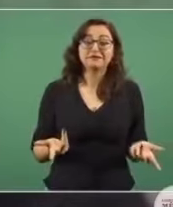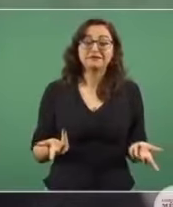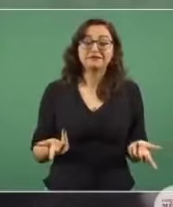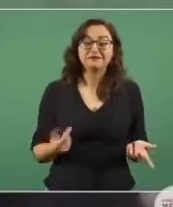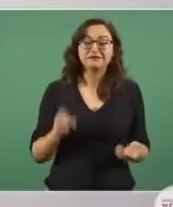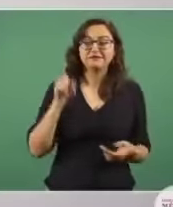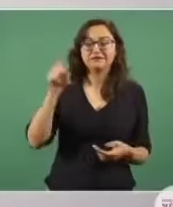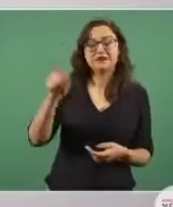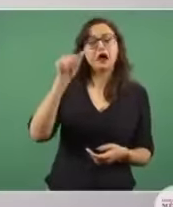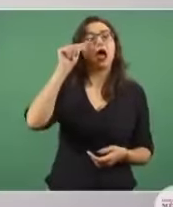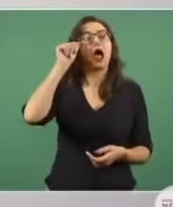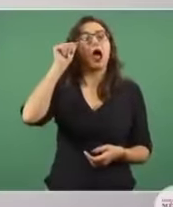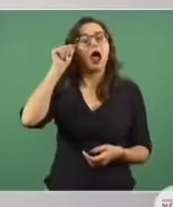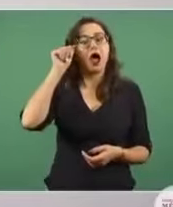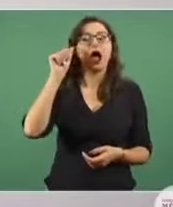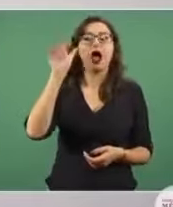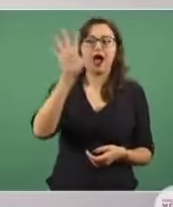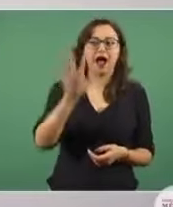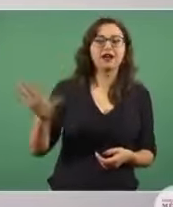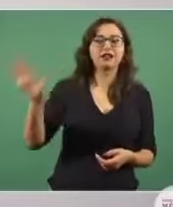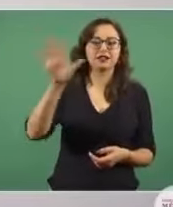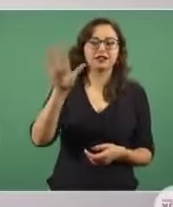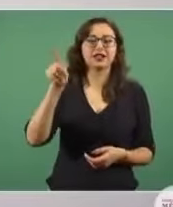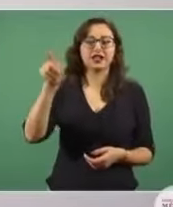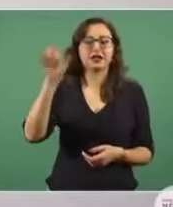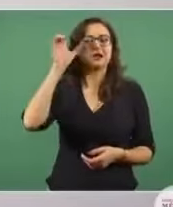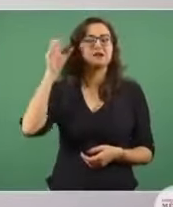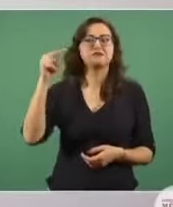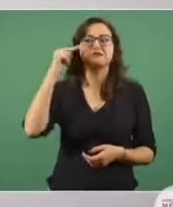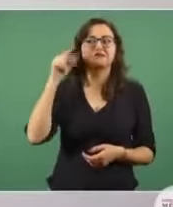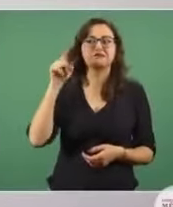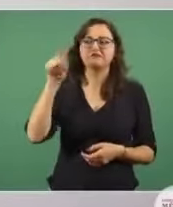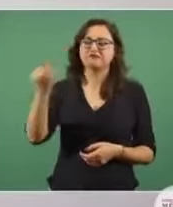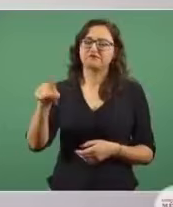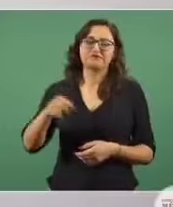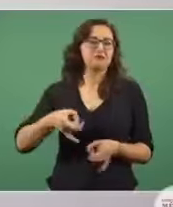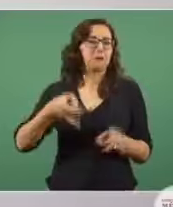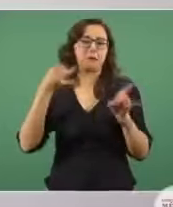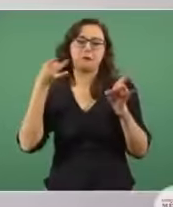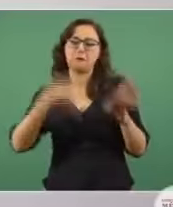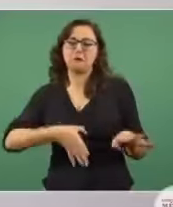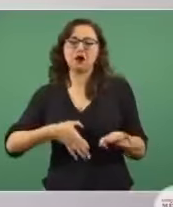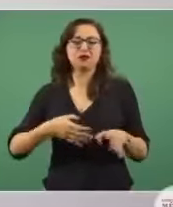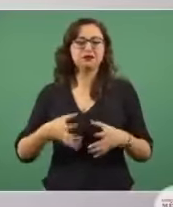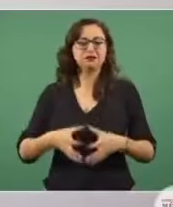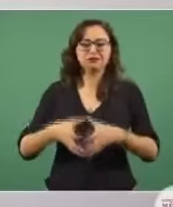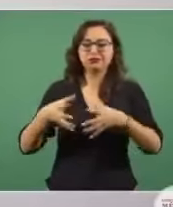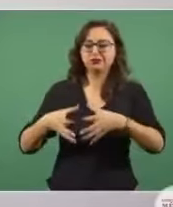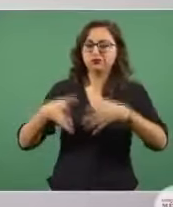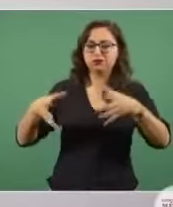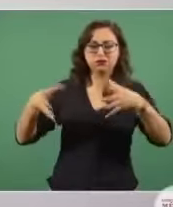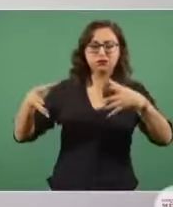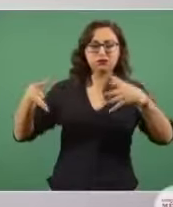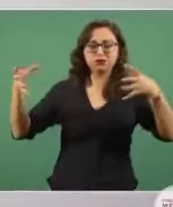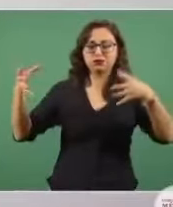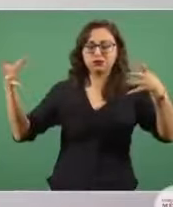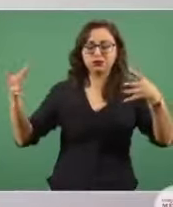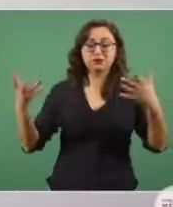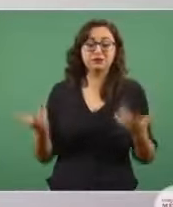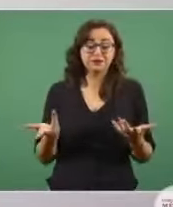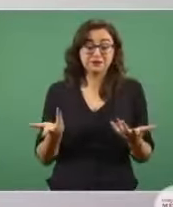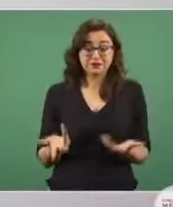de Asia, en particular de China, y va a seguir cayendo la